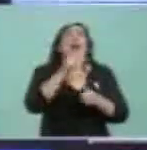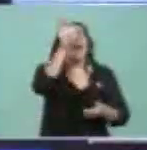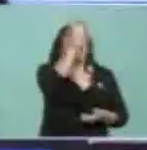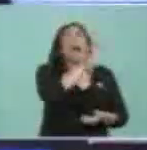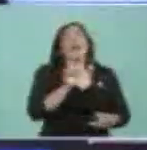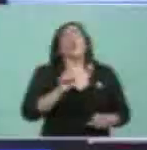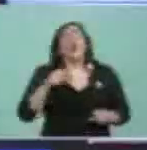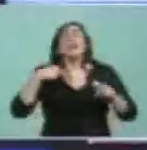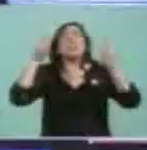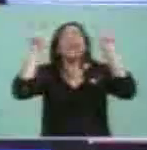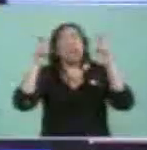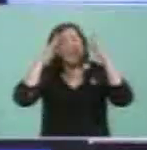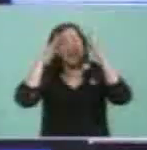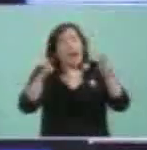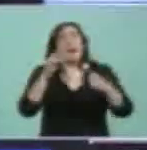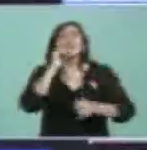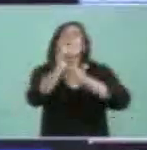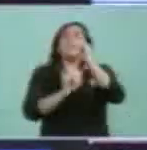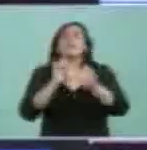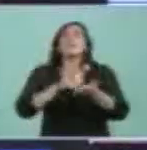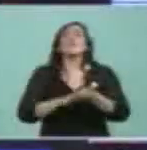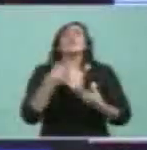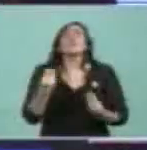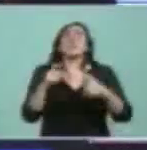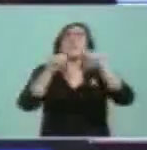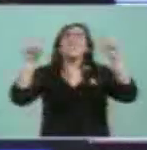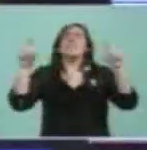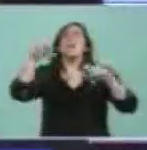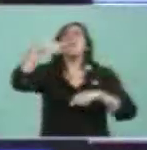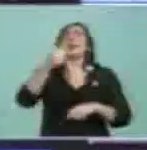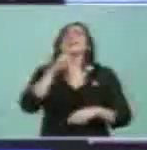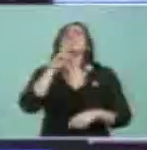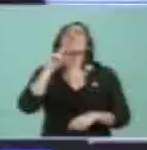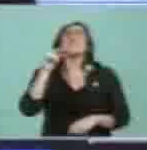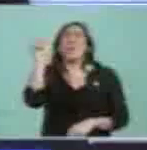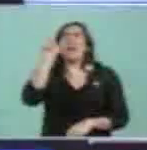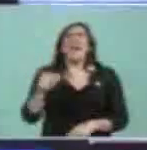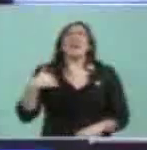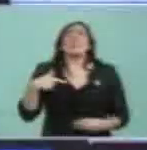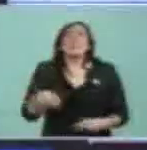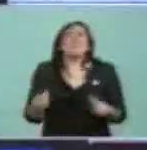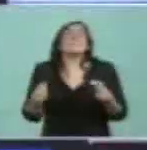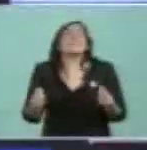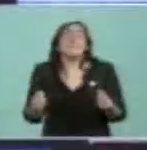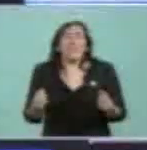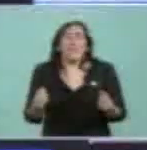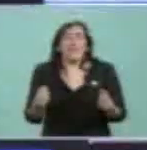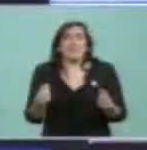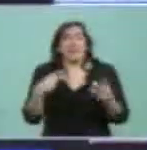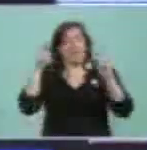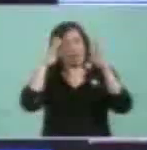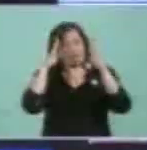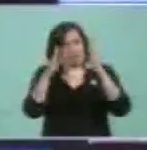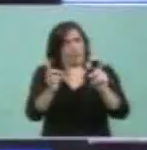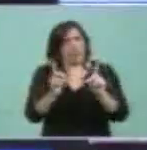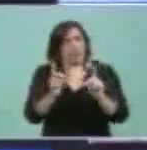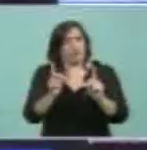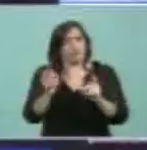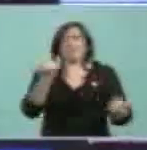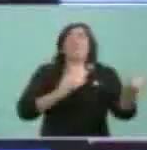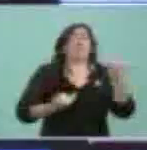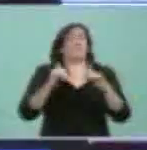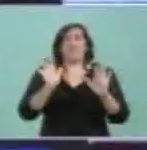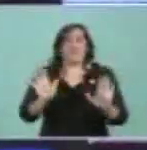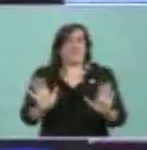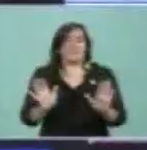patria, no me saquen de la patria, que estaba en el tema de la patria. Y yo decía, de todas